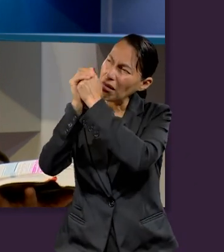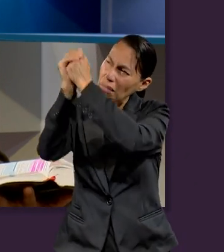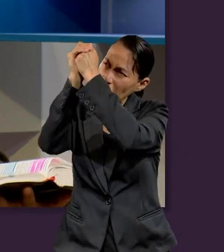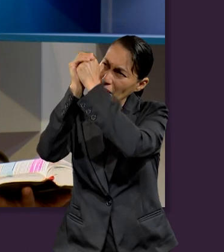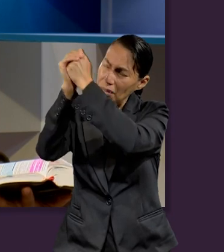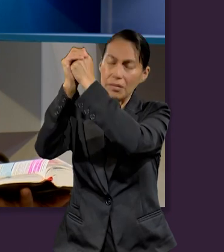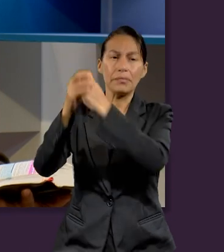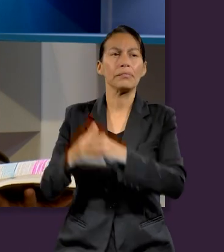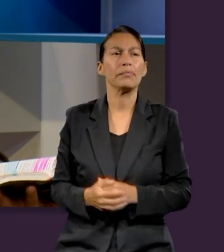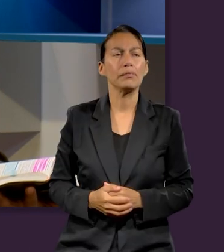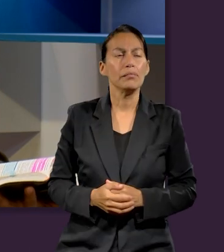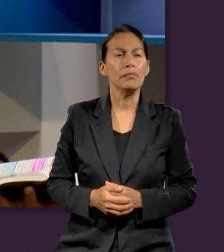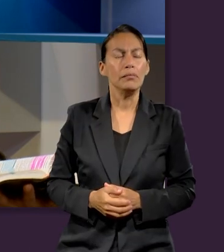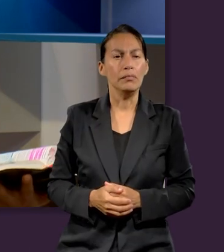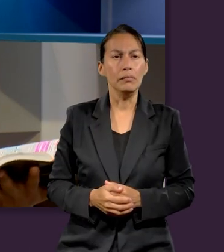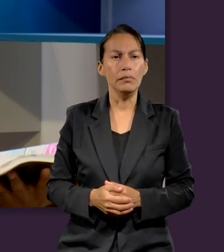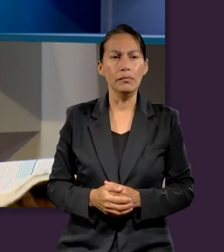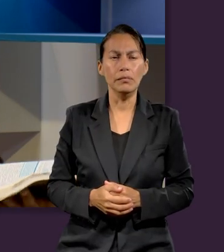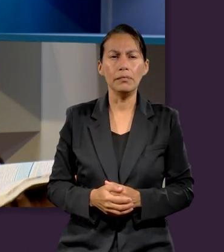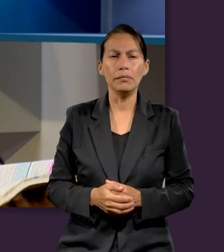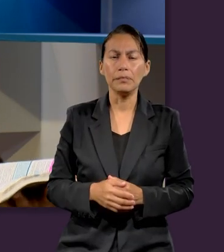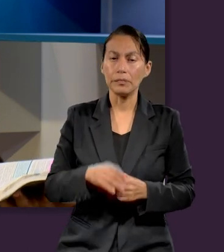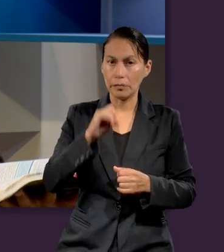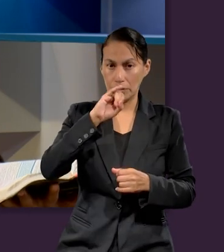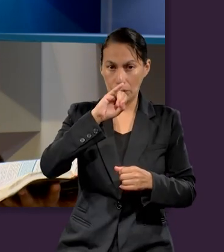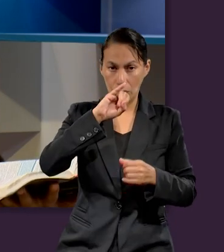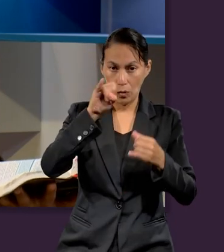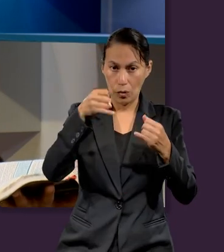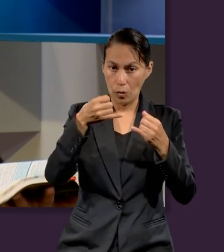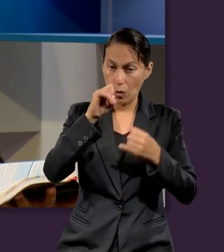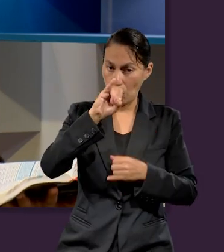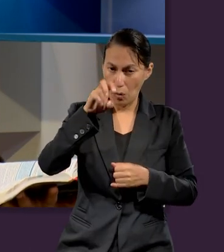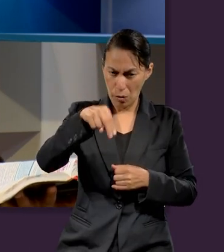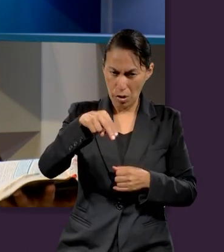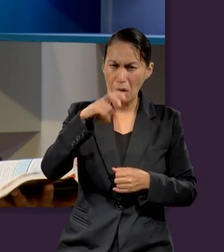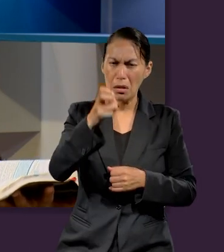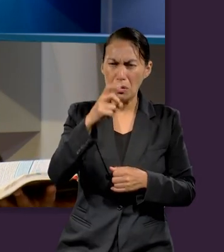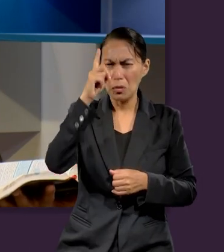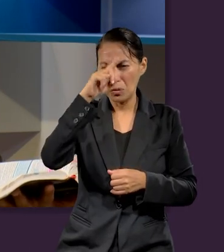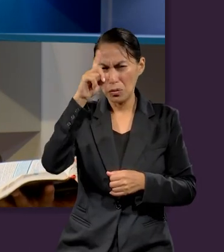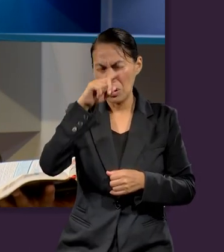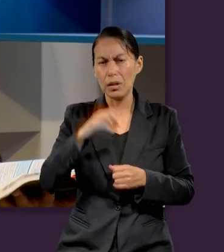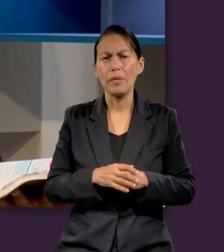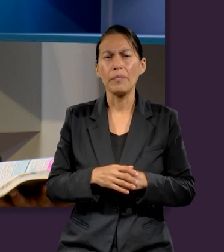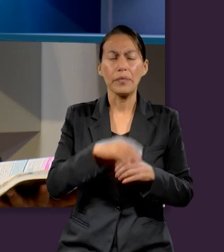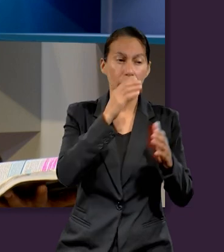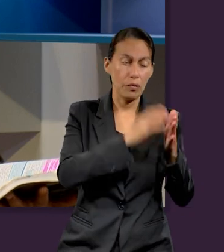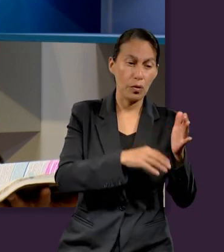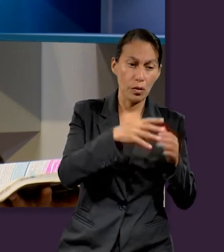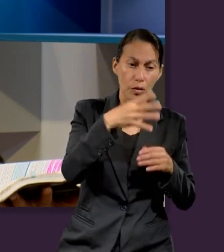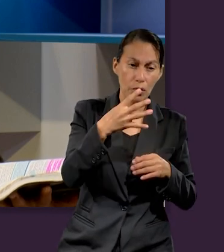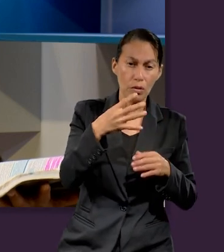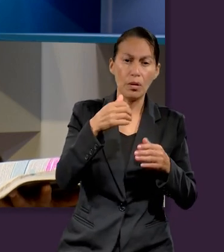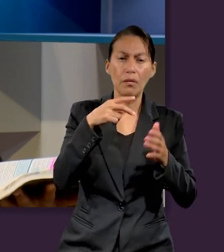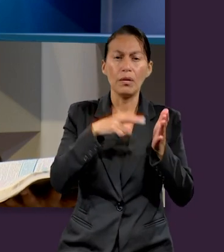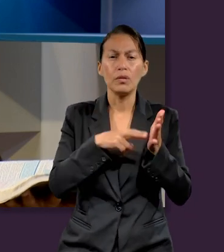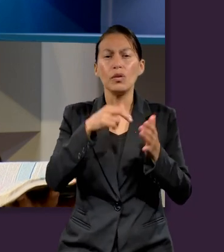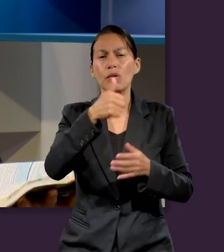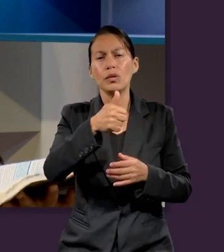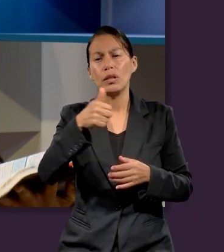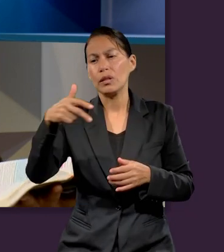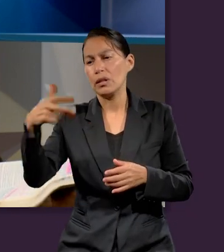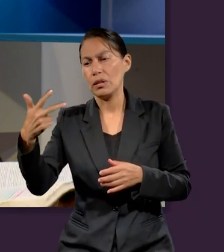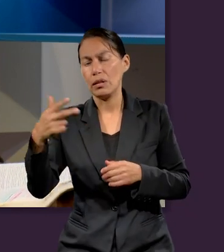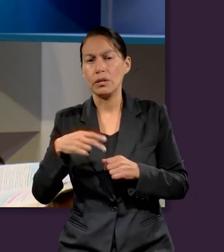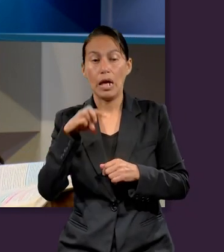diciéndonos, Juan, adórenlo. Y ese es el énfasis en Apocalipsis, capítulo 14, versículo 6, hasta el versículo 13, donde